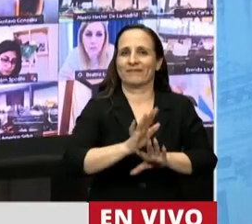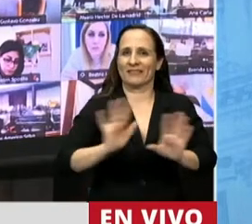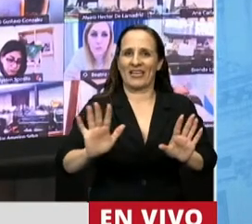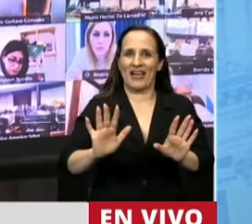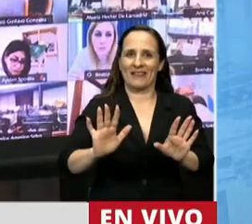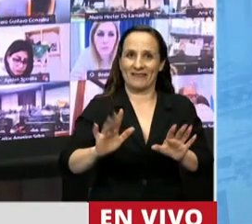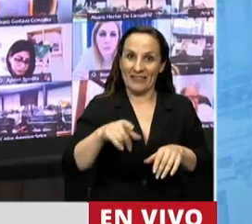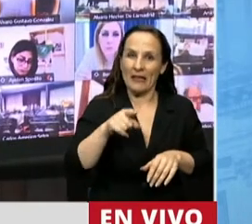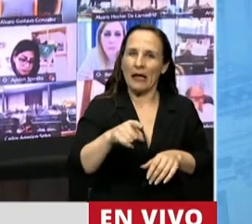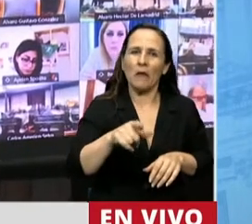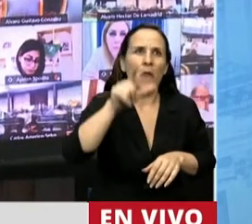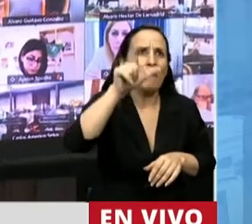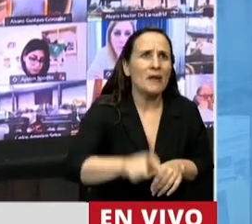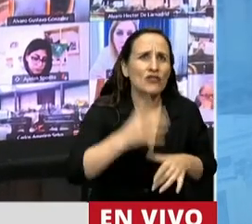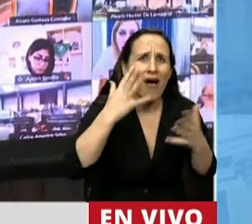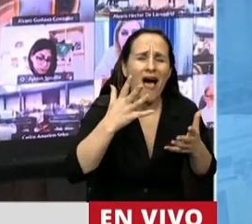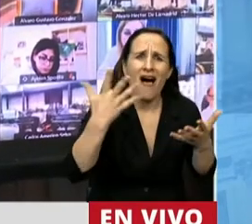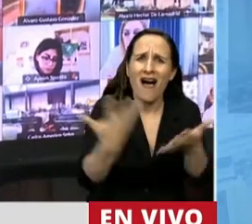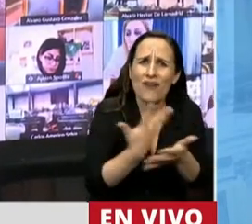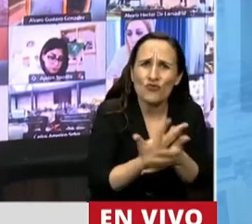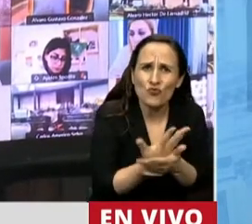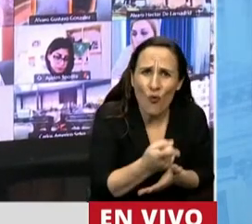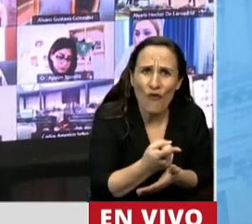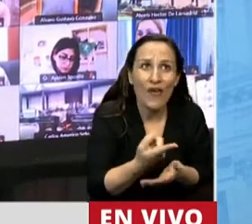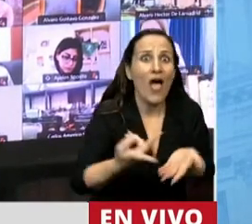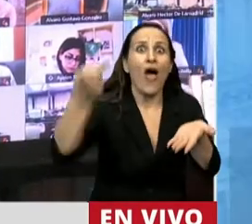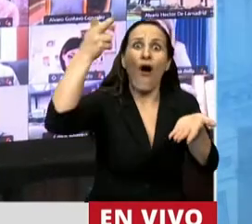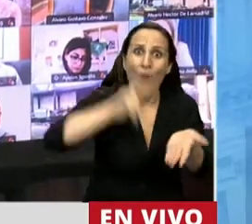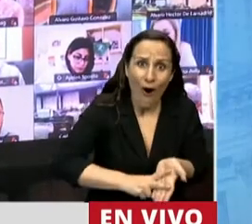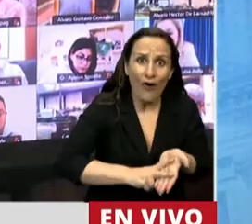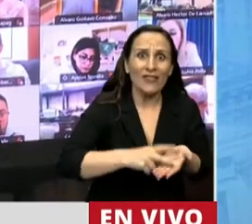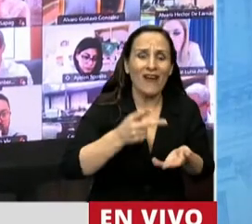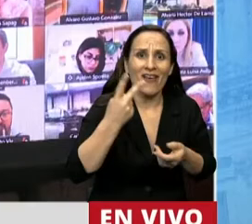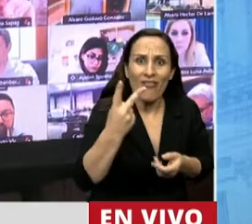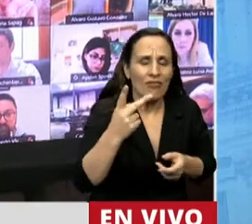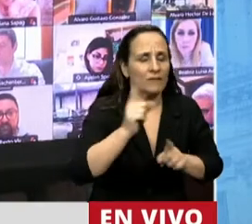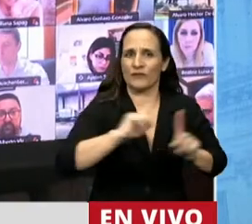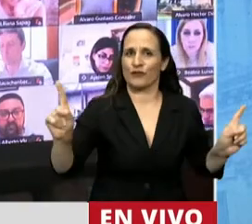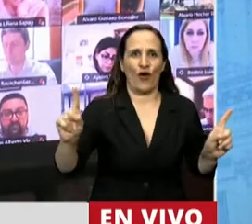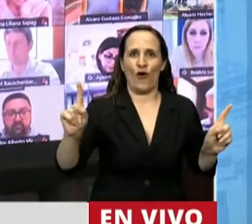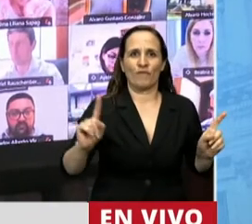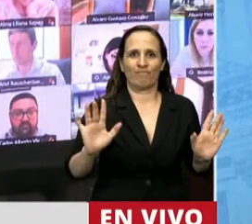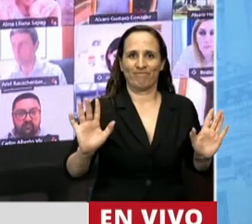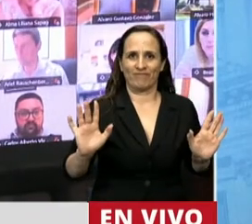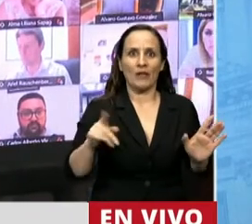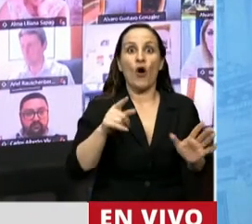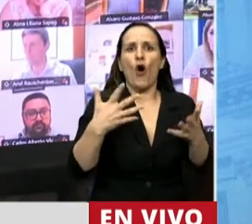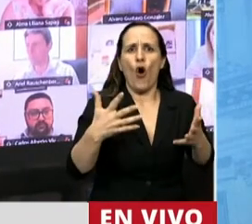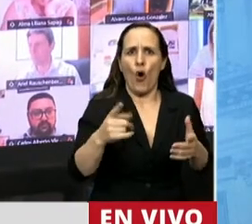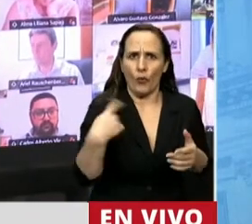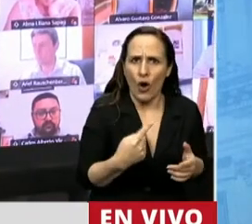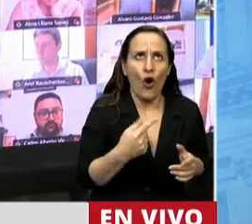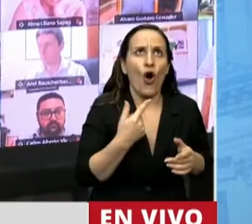revictimización de aquellas personas que sufren estas conductas que además de ser indeseables, sin lugar a dudas,